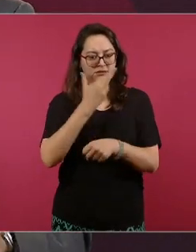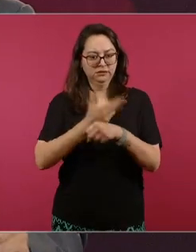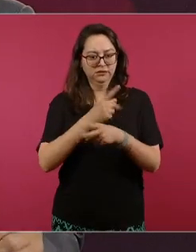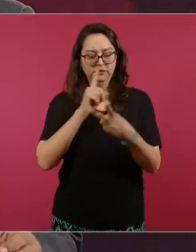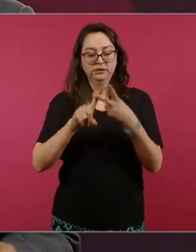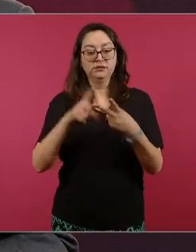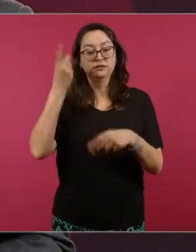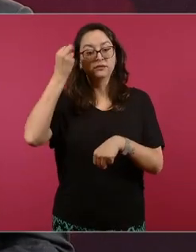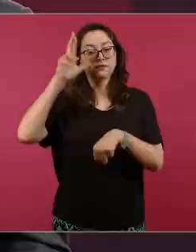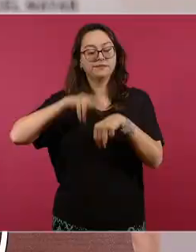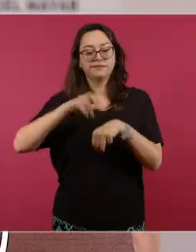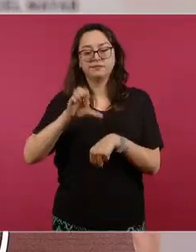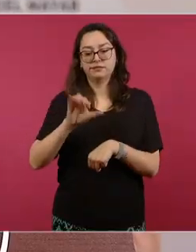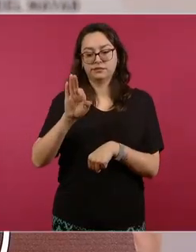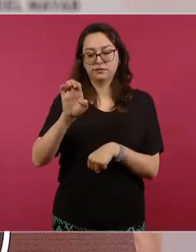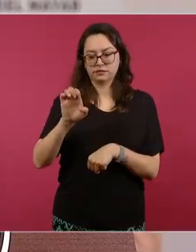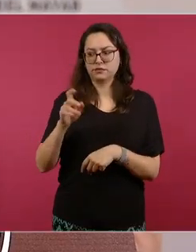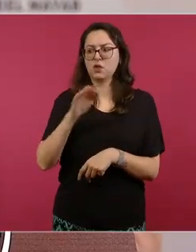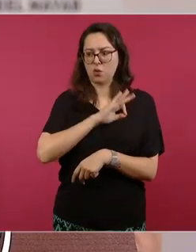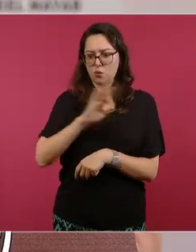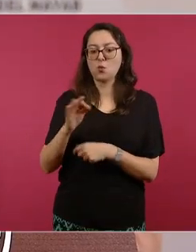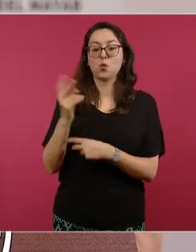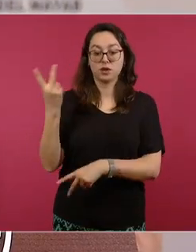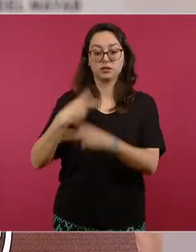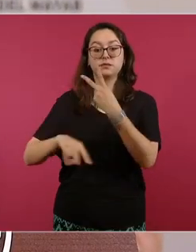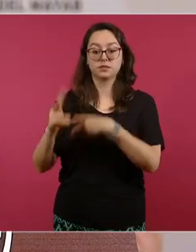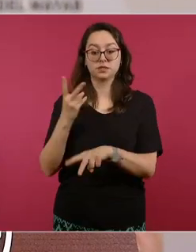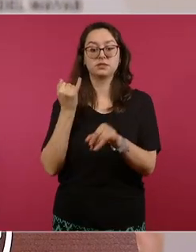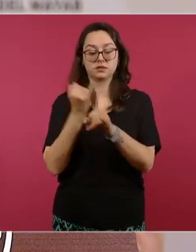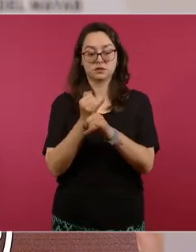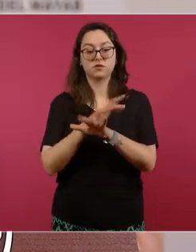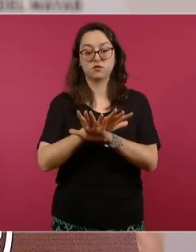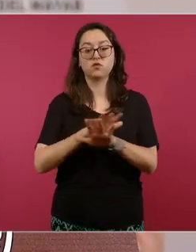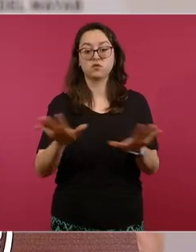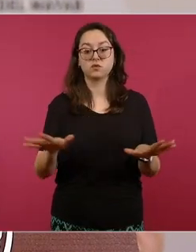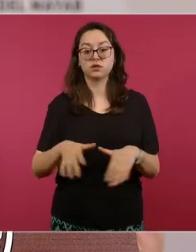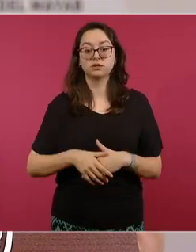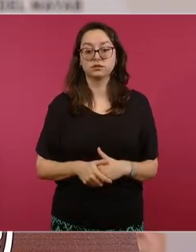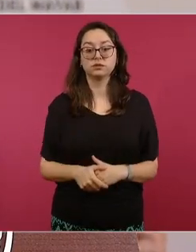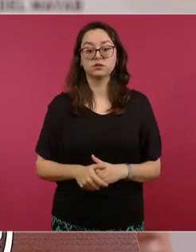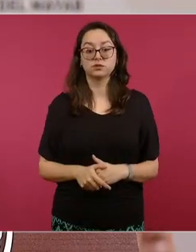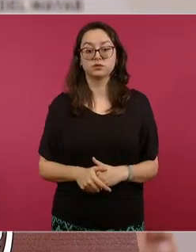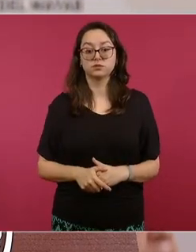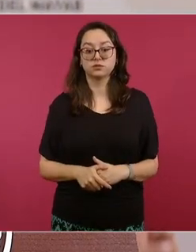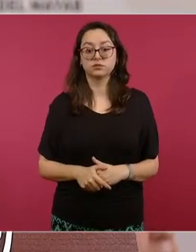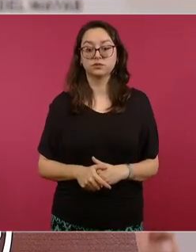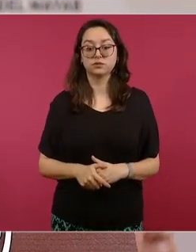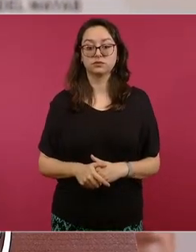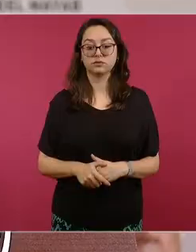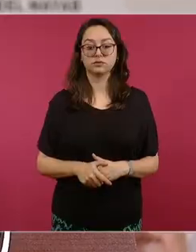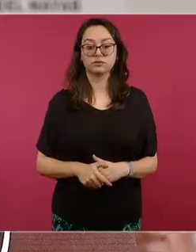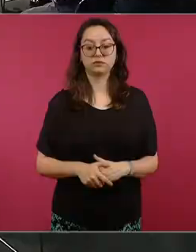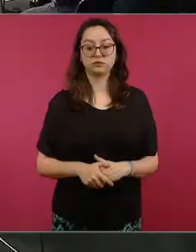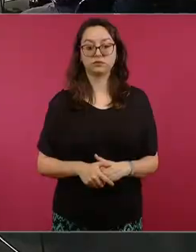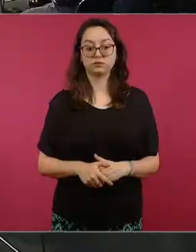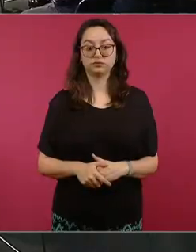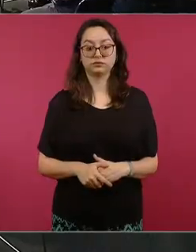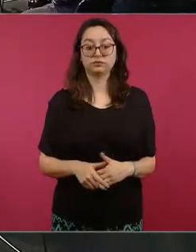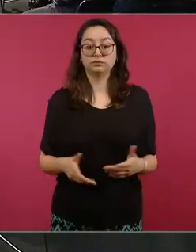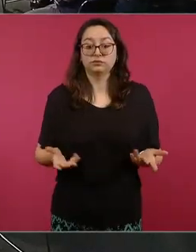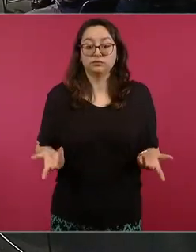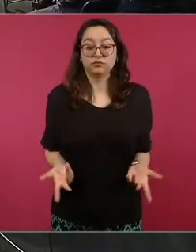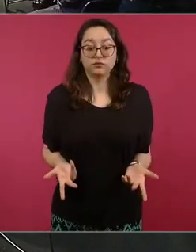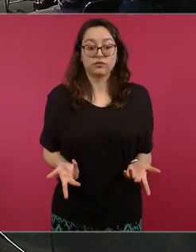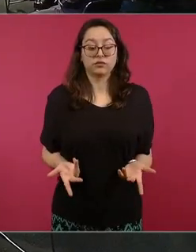de la Comisión Federal de Electricidad yo aprovecho para decir que estamos